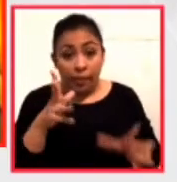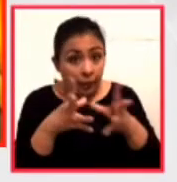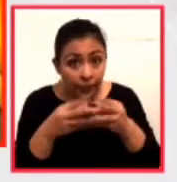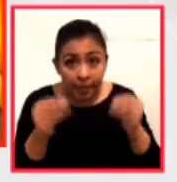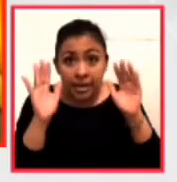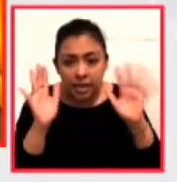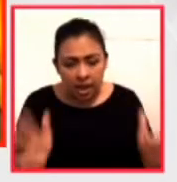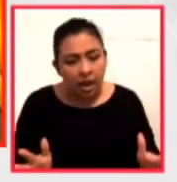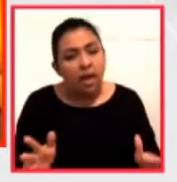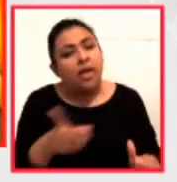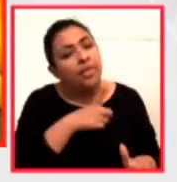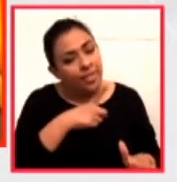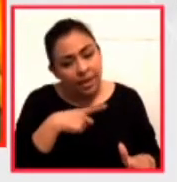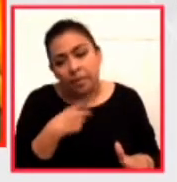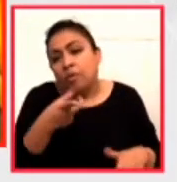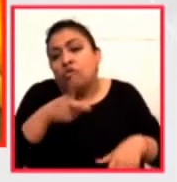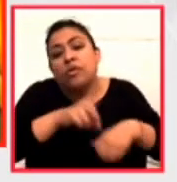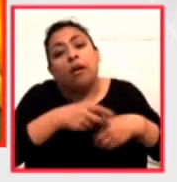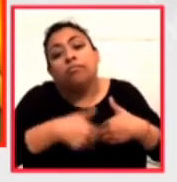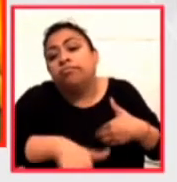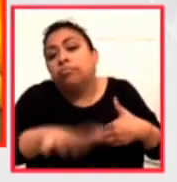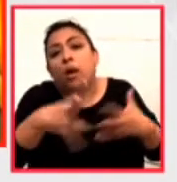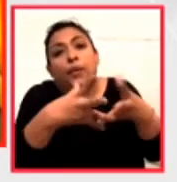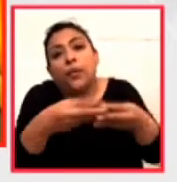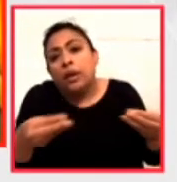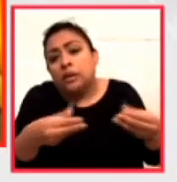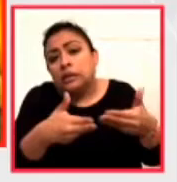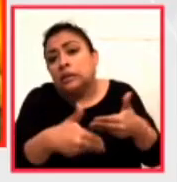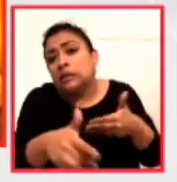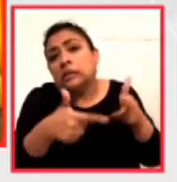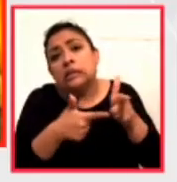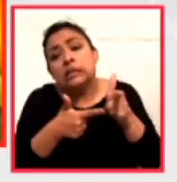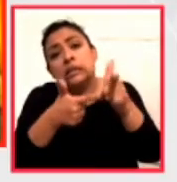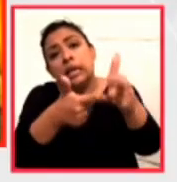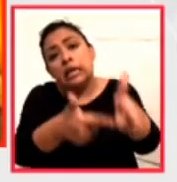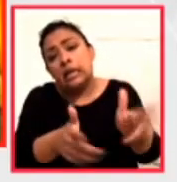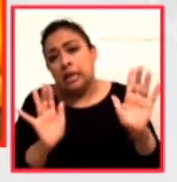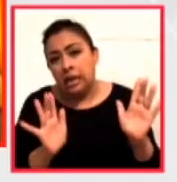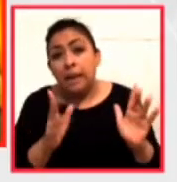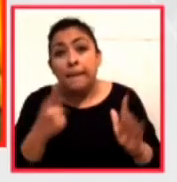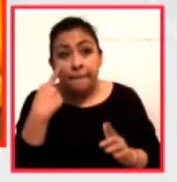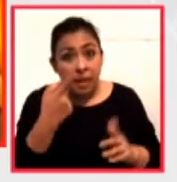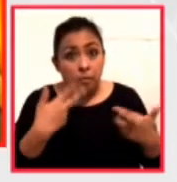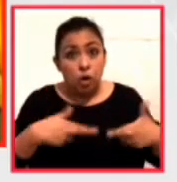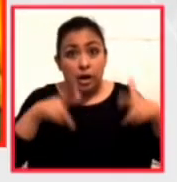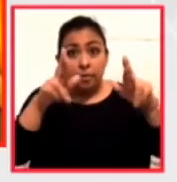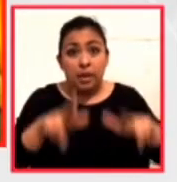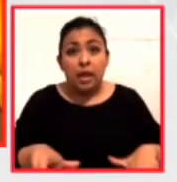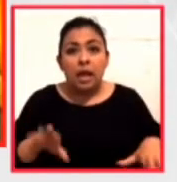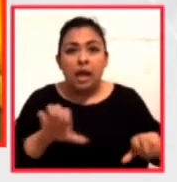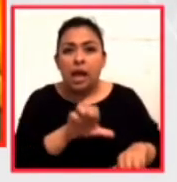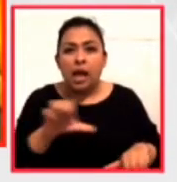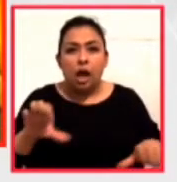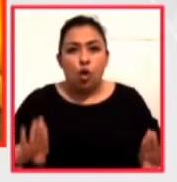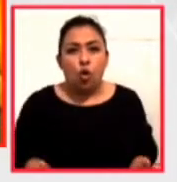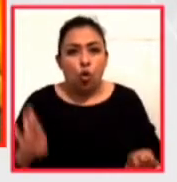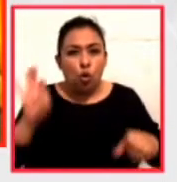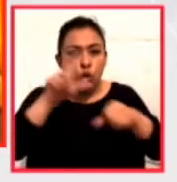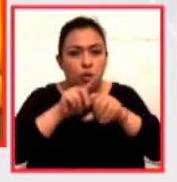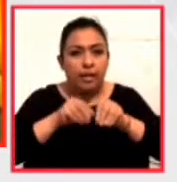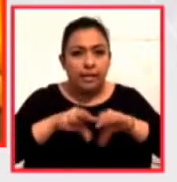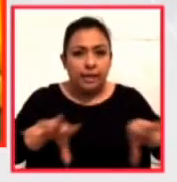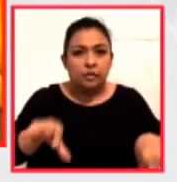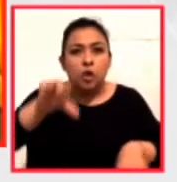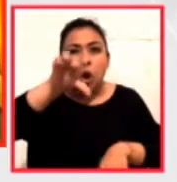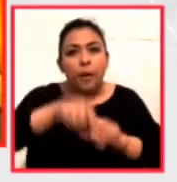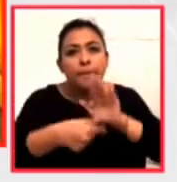pasar tarde que temprano, y seguir adelante. Y así lo vemos con estos representantes de la diáspora cultural que nos presenta esta noche,